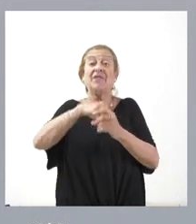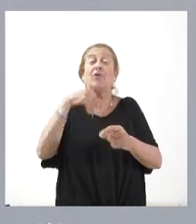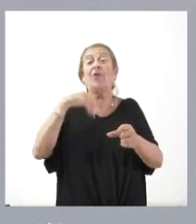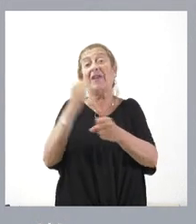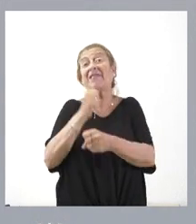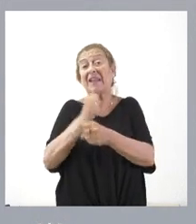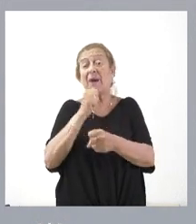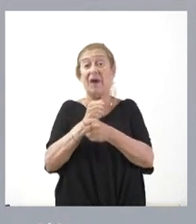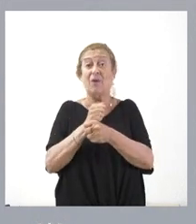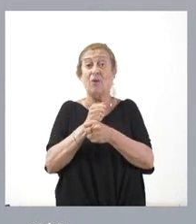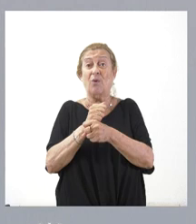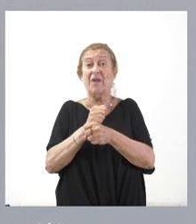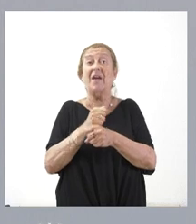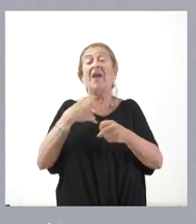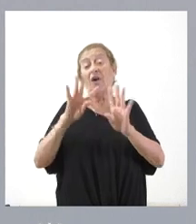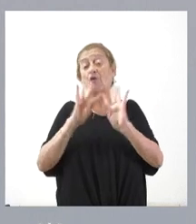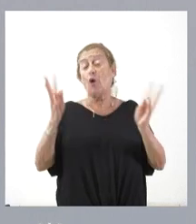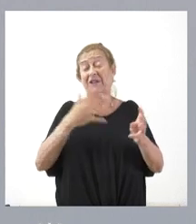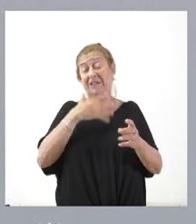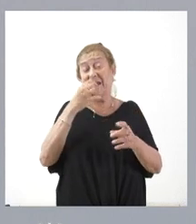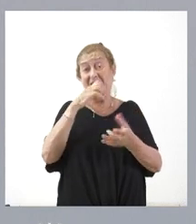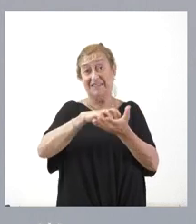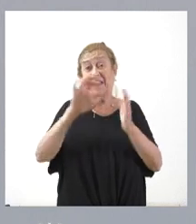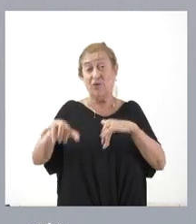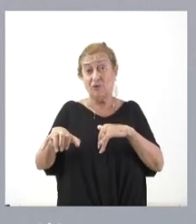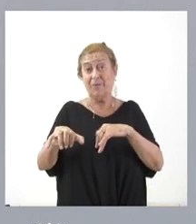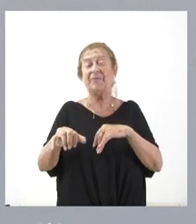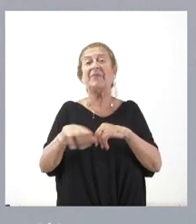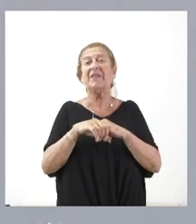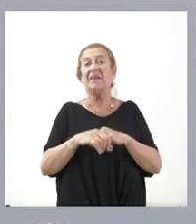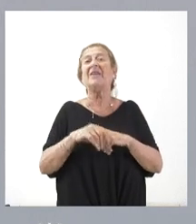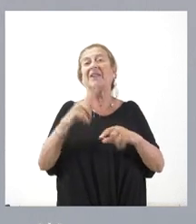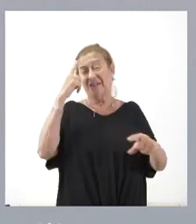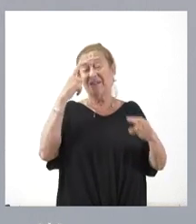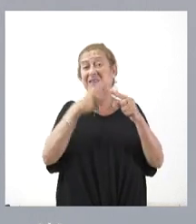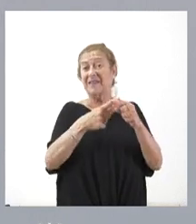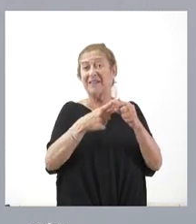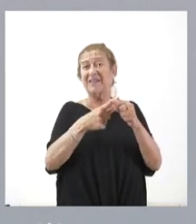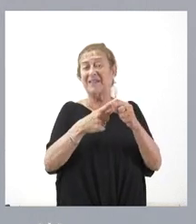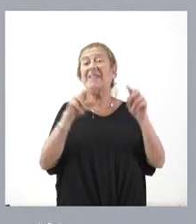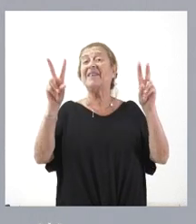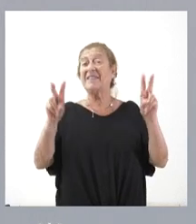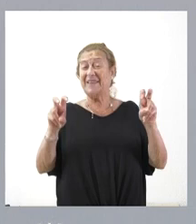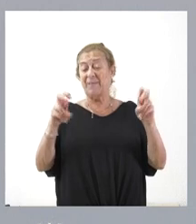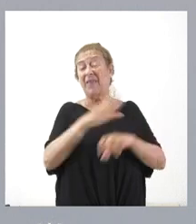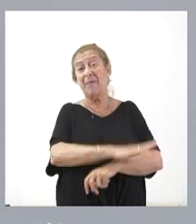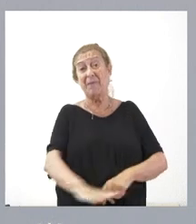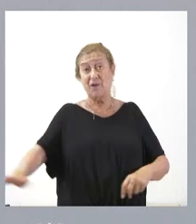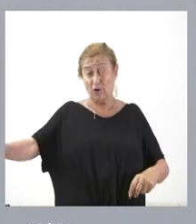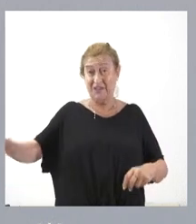de las Cortes de Castilla y León. Respecto al tema de los menores